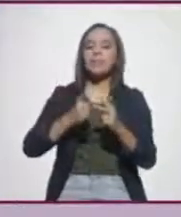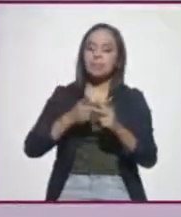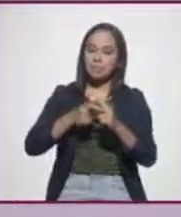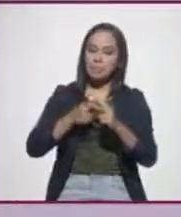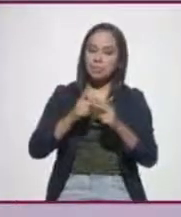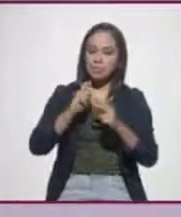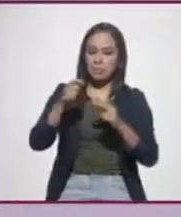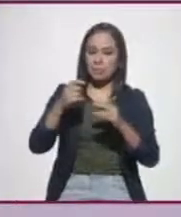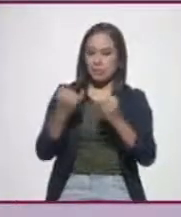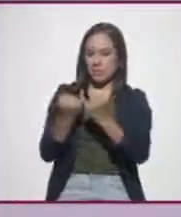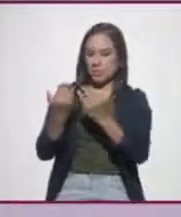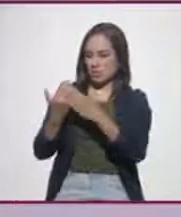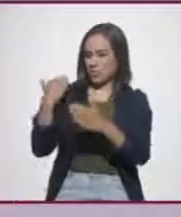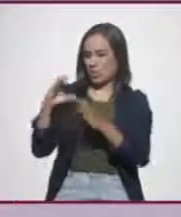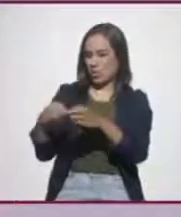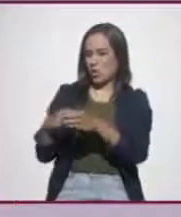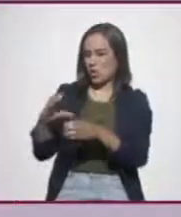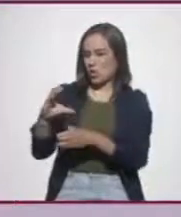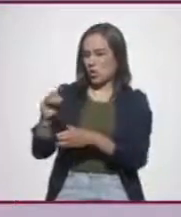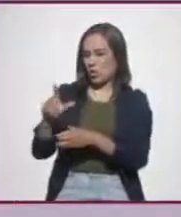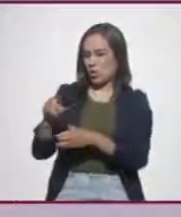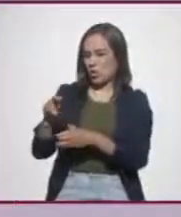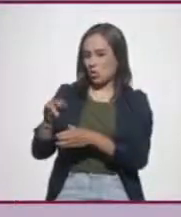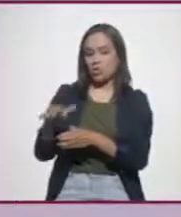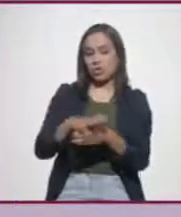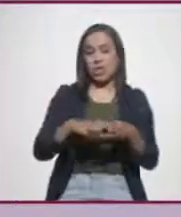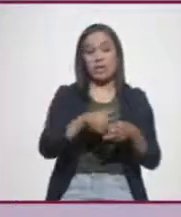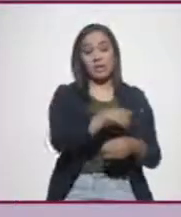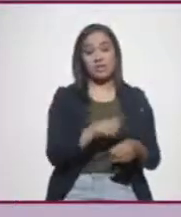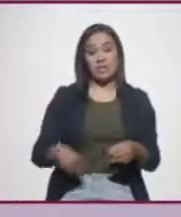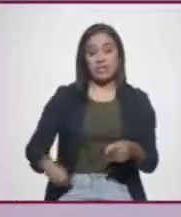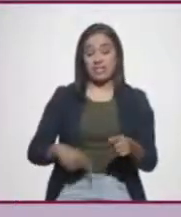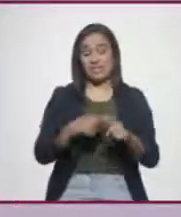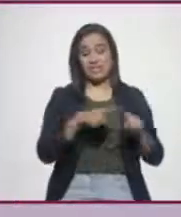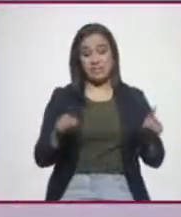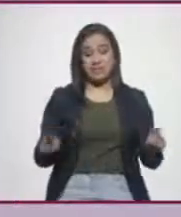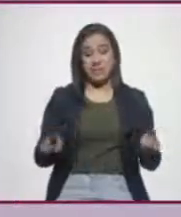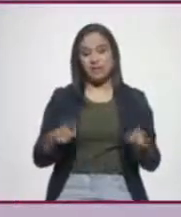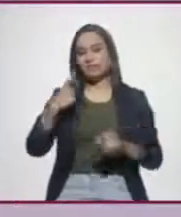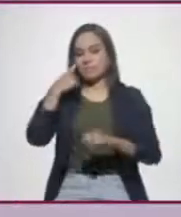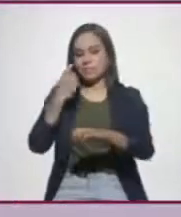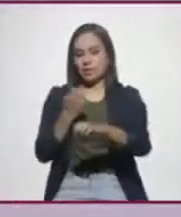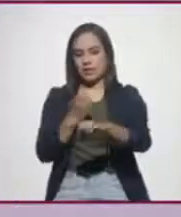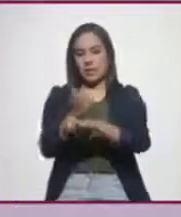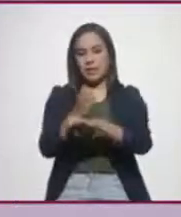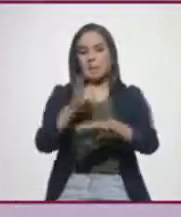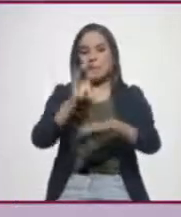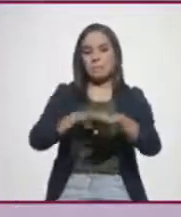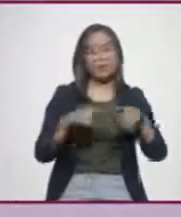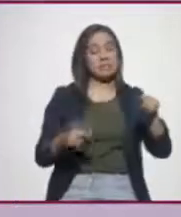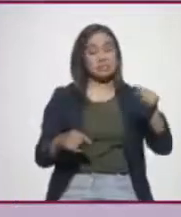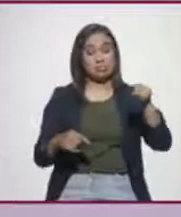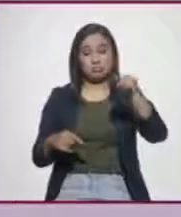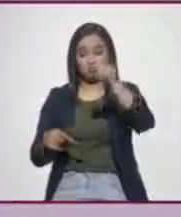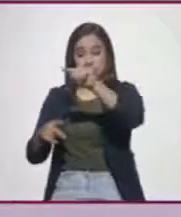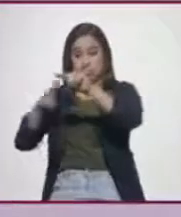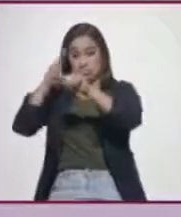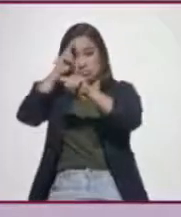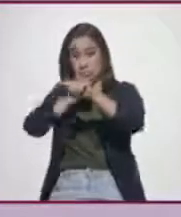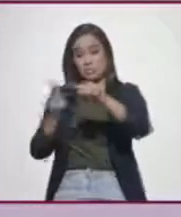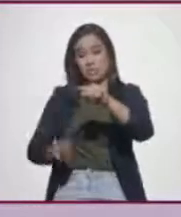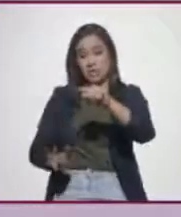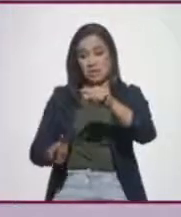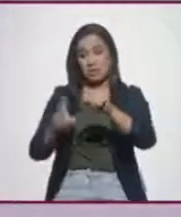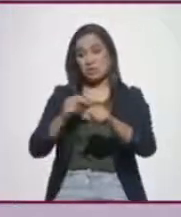la pendiente que vimos a nivel colonia. Si vemos estado, veremos que la curva es más plana todavía, porque